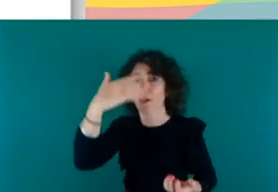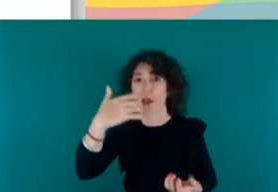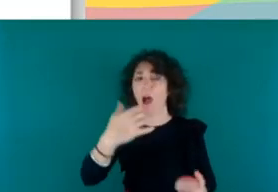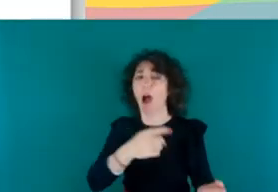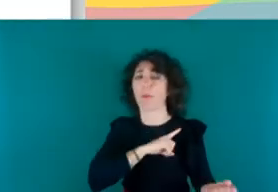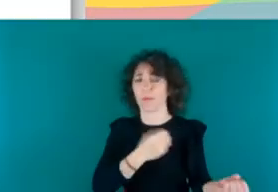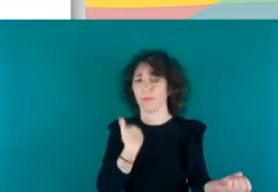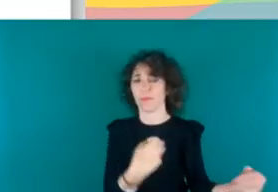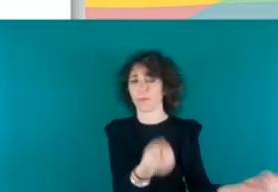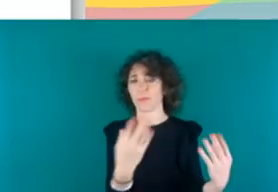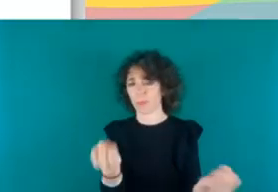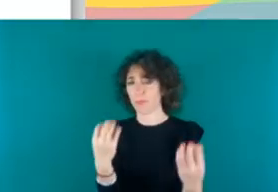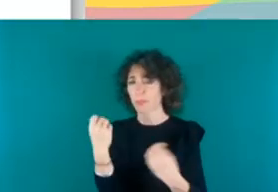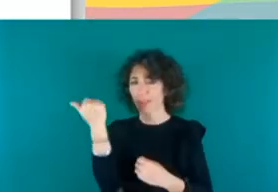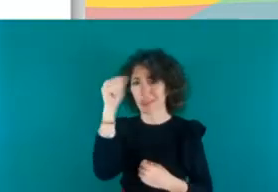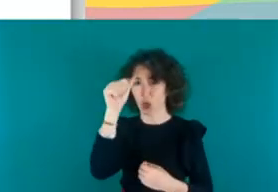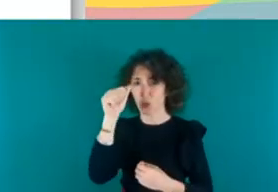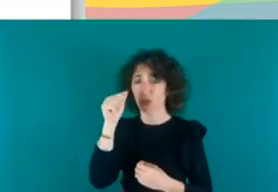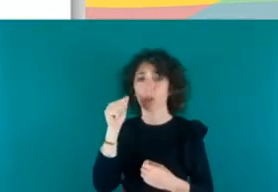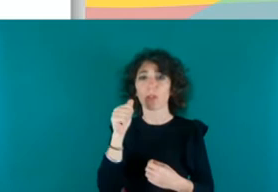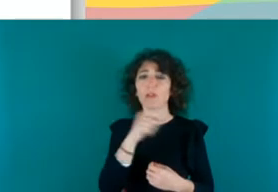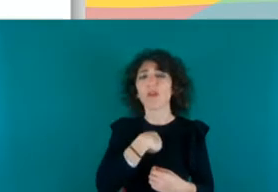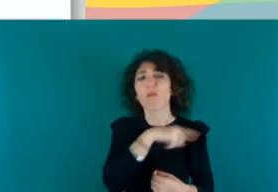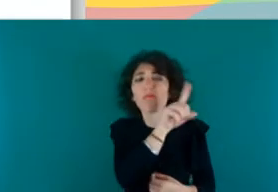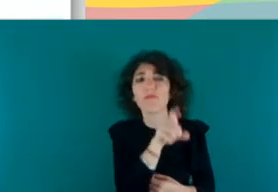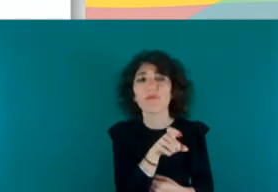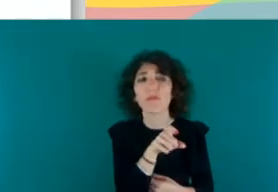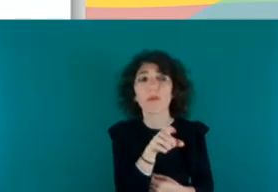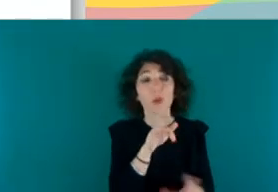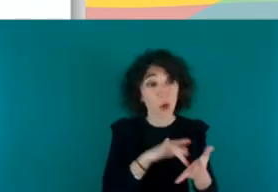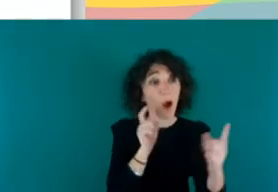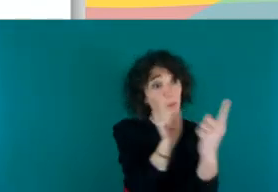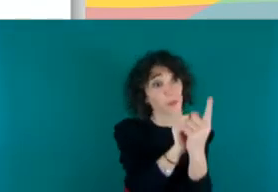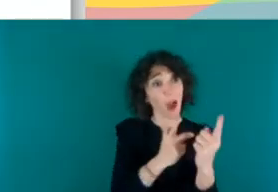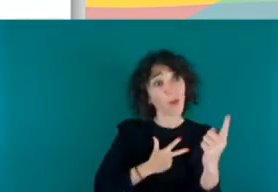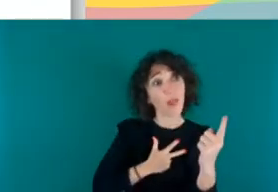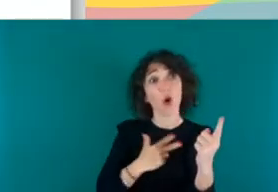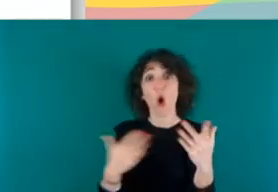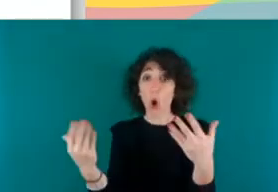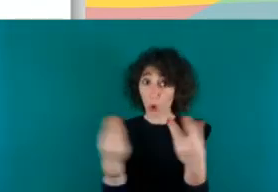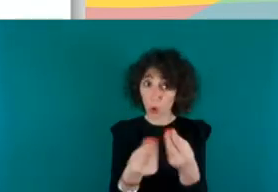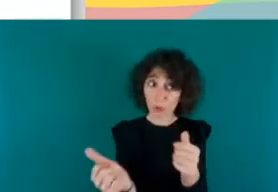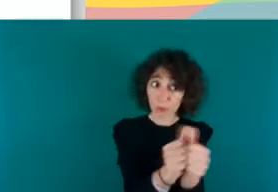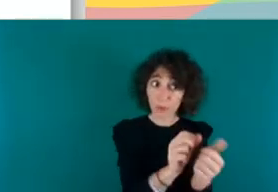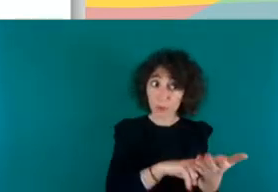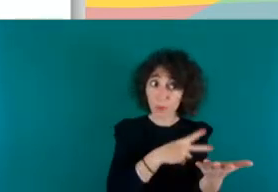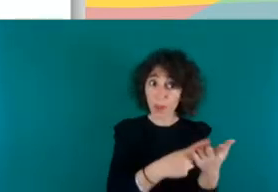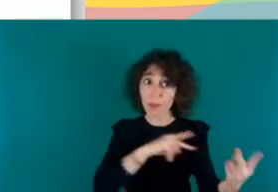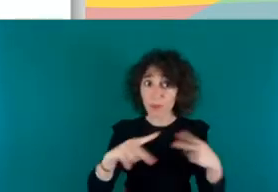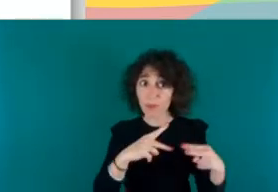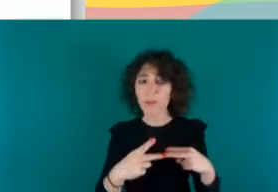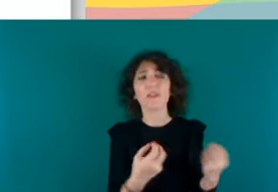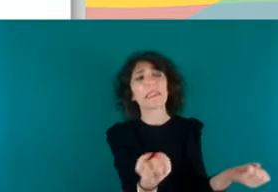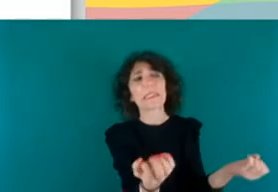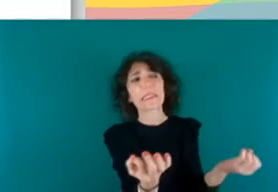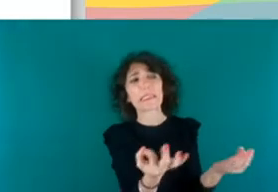que me dicen, les pregunto, miren, ¿ustedes les ha atendido algún abogado? Y me dicen, sí, con un intérprete, sí. Y, como, cuéntame, ¿qué te dijo? Me